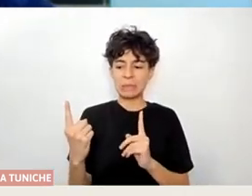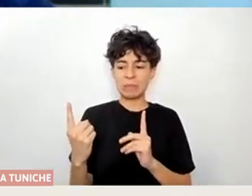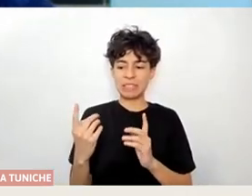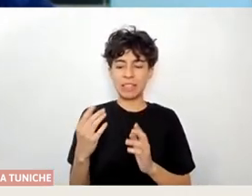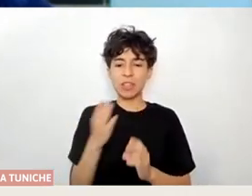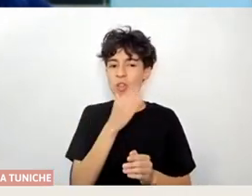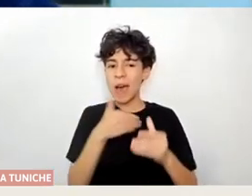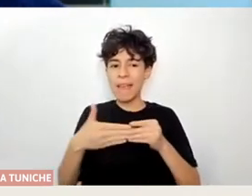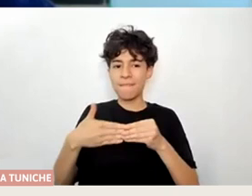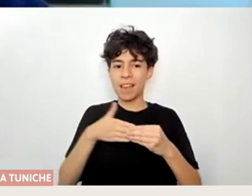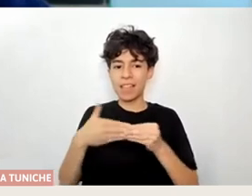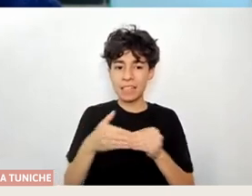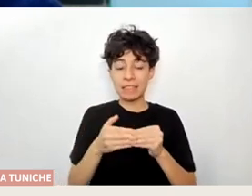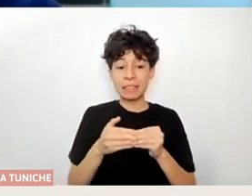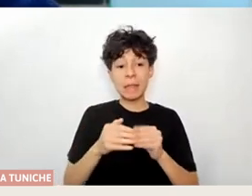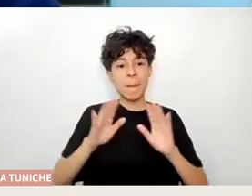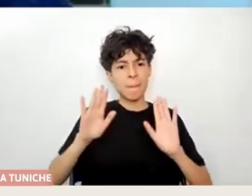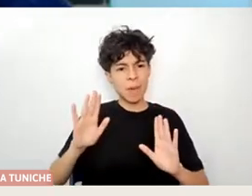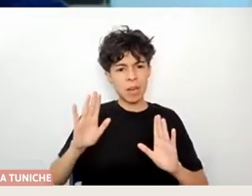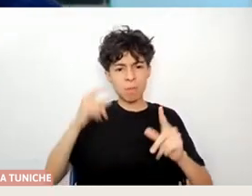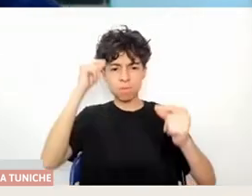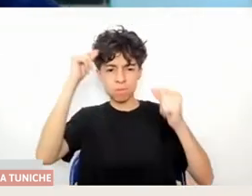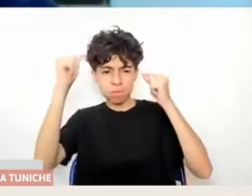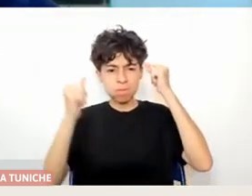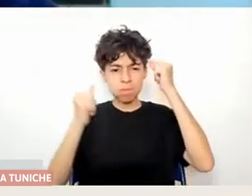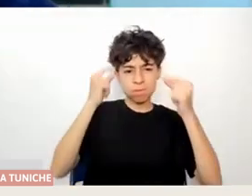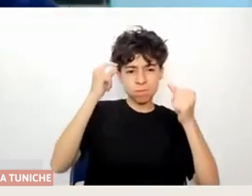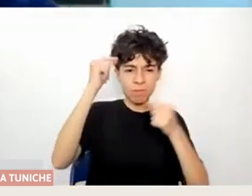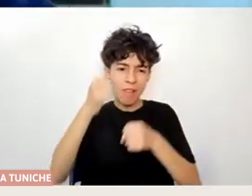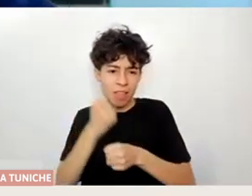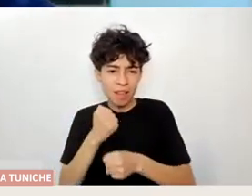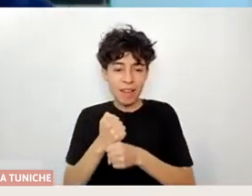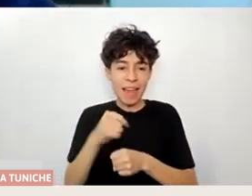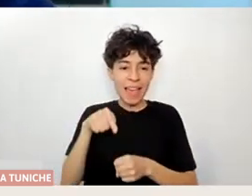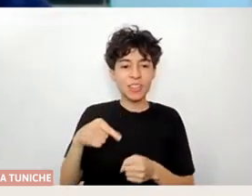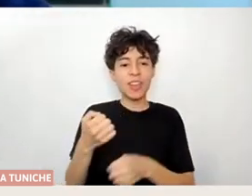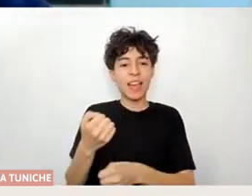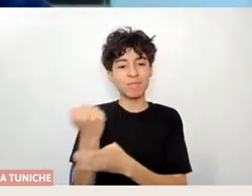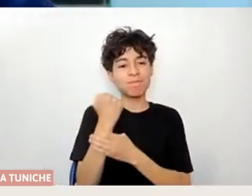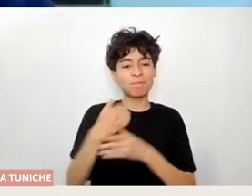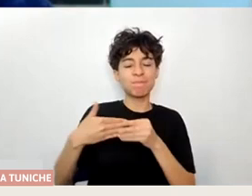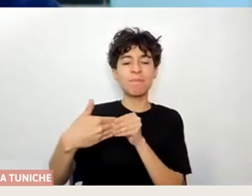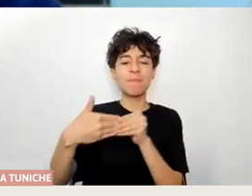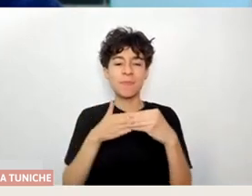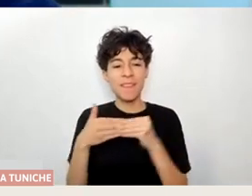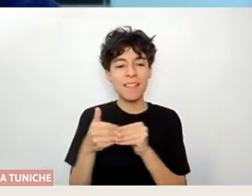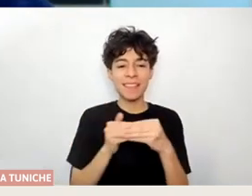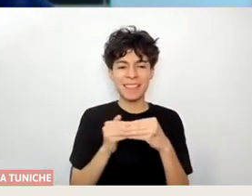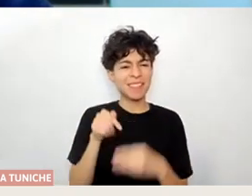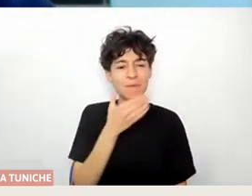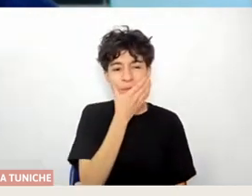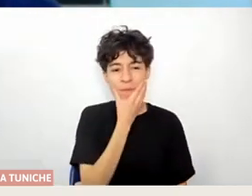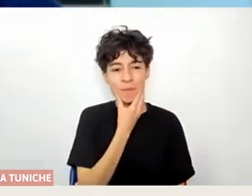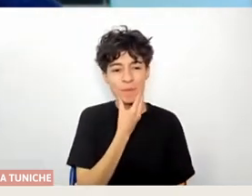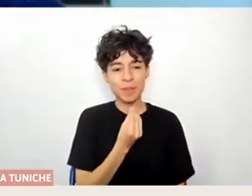flexibilidad y ese hacer creativo nos va ablandando de una manera bonita, y uso estas